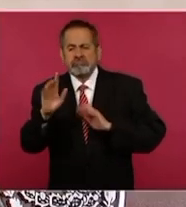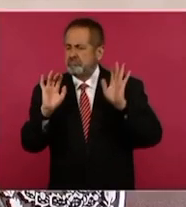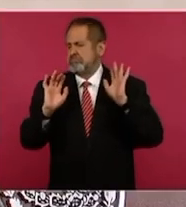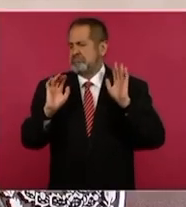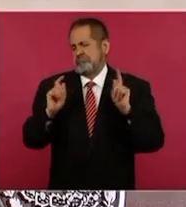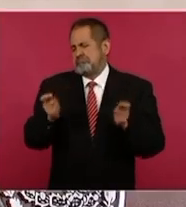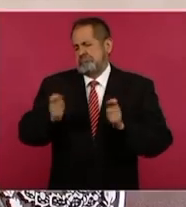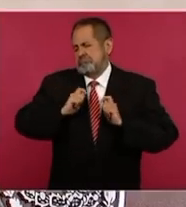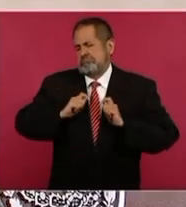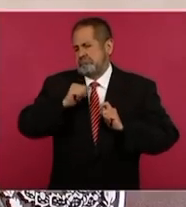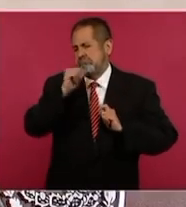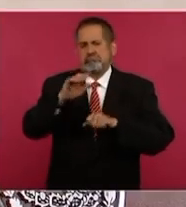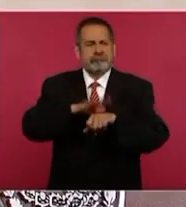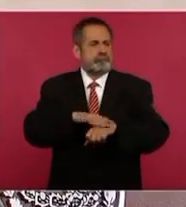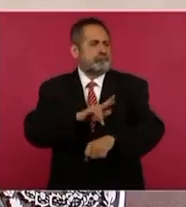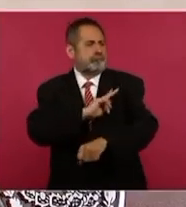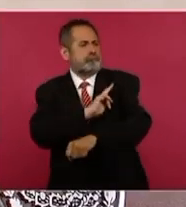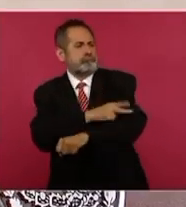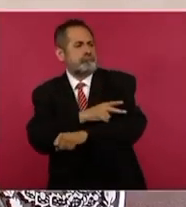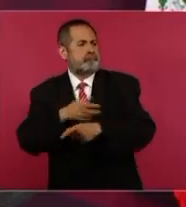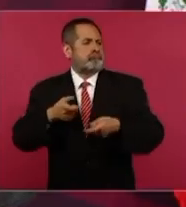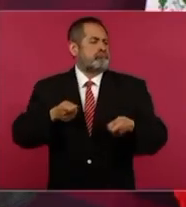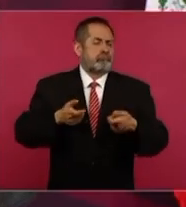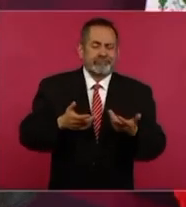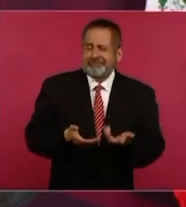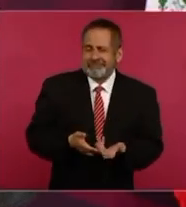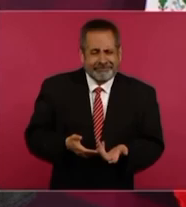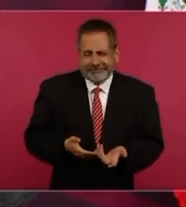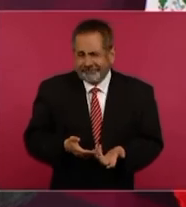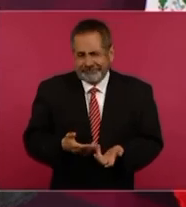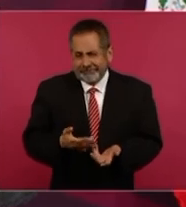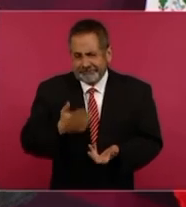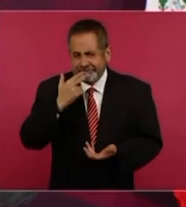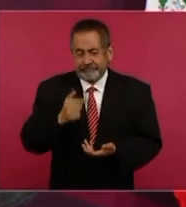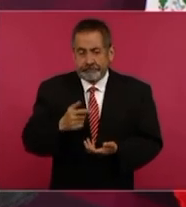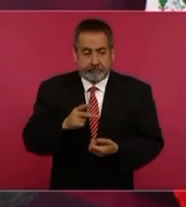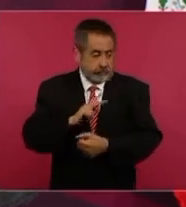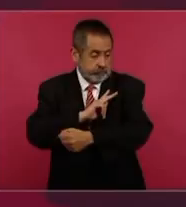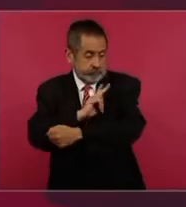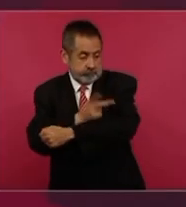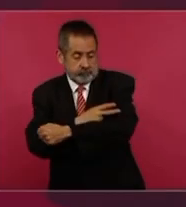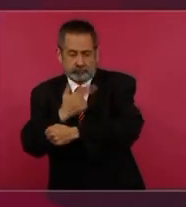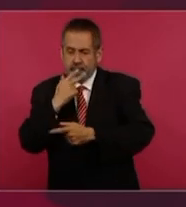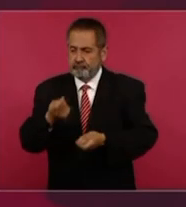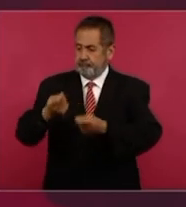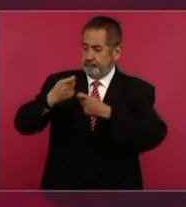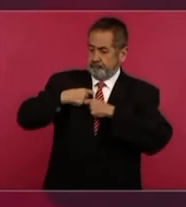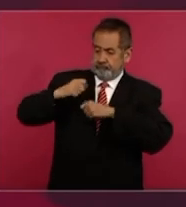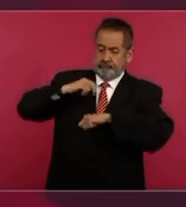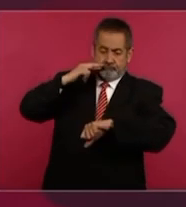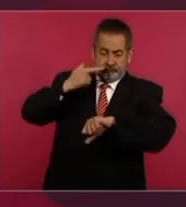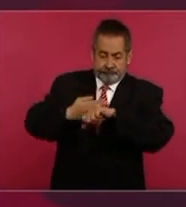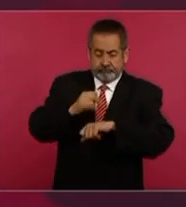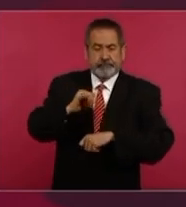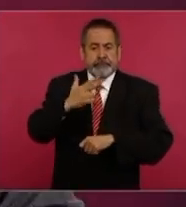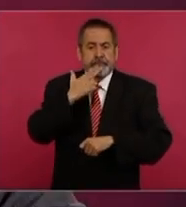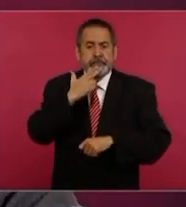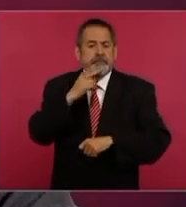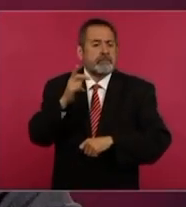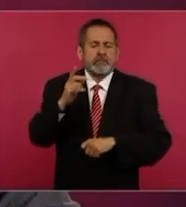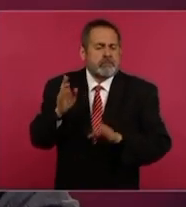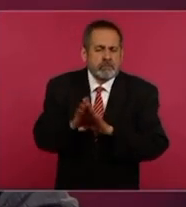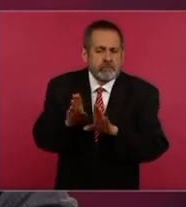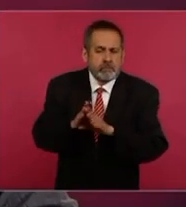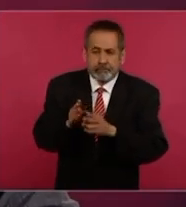y el poder sólo tiene sentido y se convierte en virtud cuando se pone al servicio de los demás.